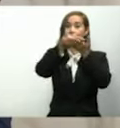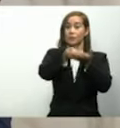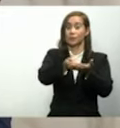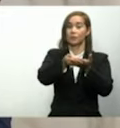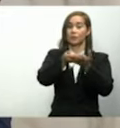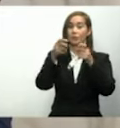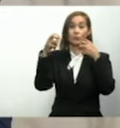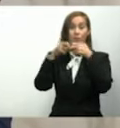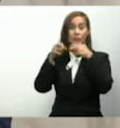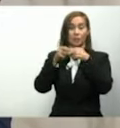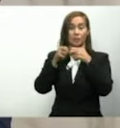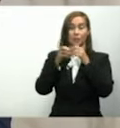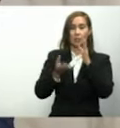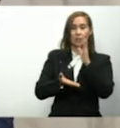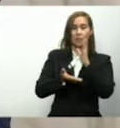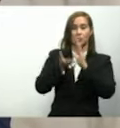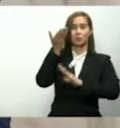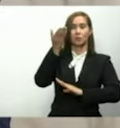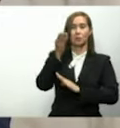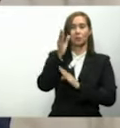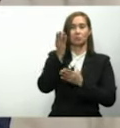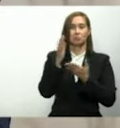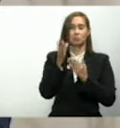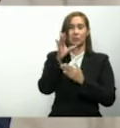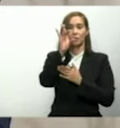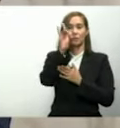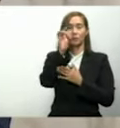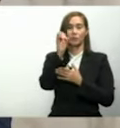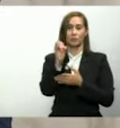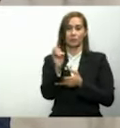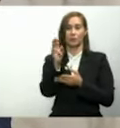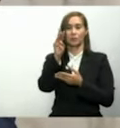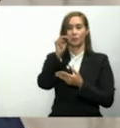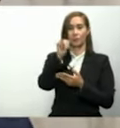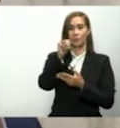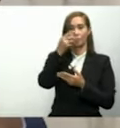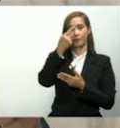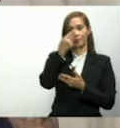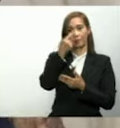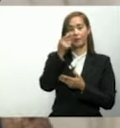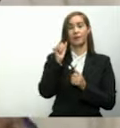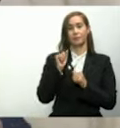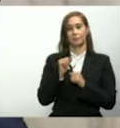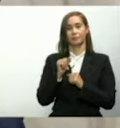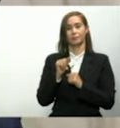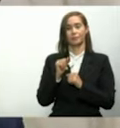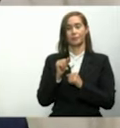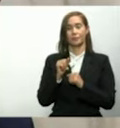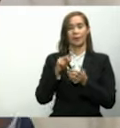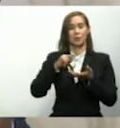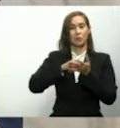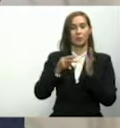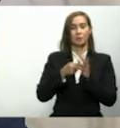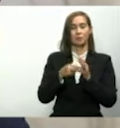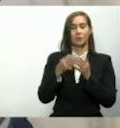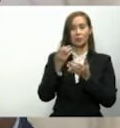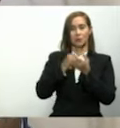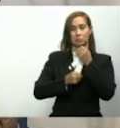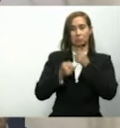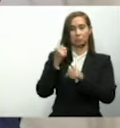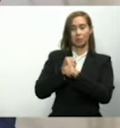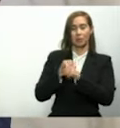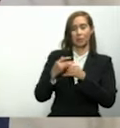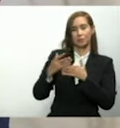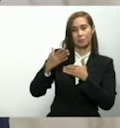son, ascienden alrededor de 800 megavatios. Que sería, digamos, a la vuelta de un par de años o